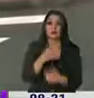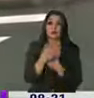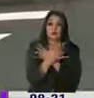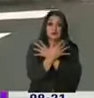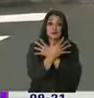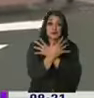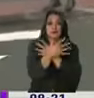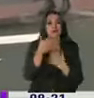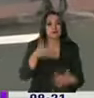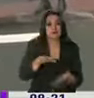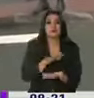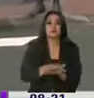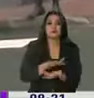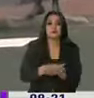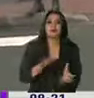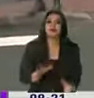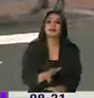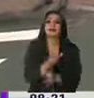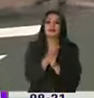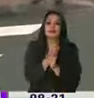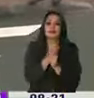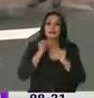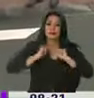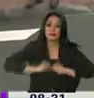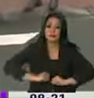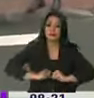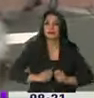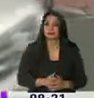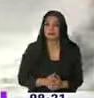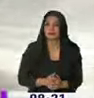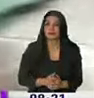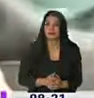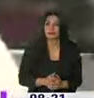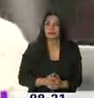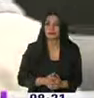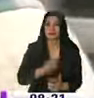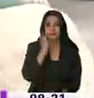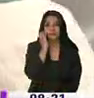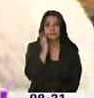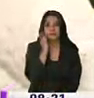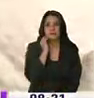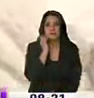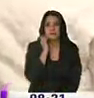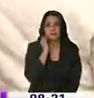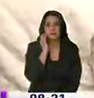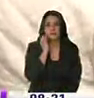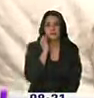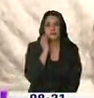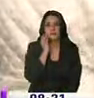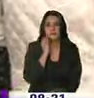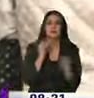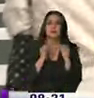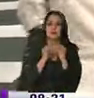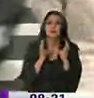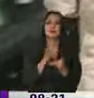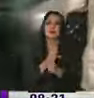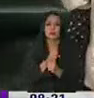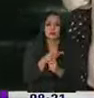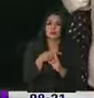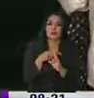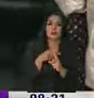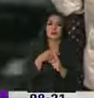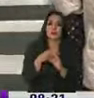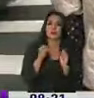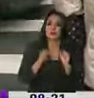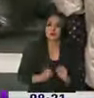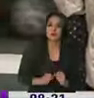ya podemos tener un elemento diferente, el cual causa un impacto y podríamos tener algo positivo en cuanto